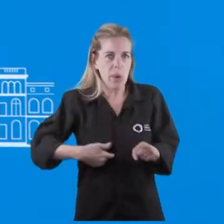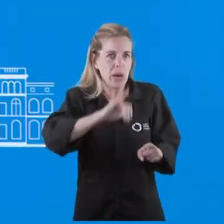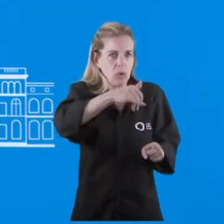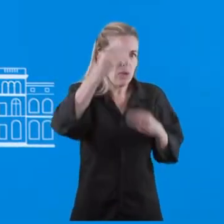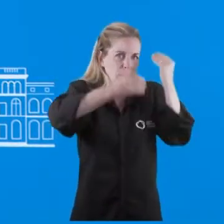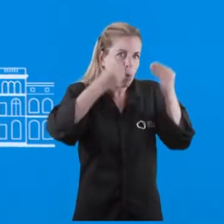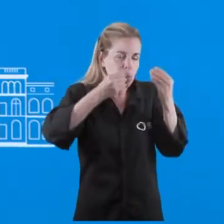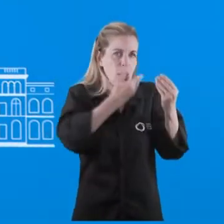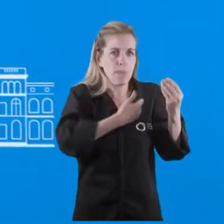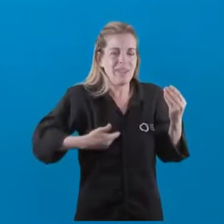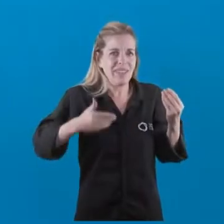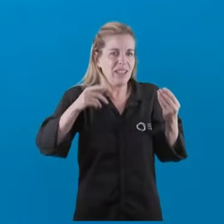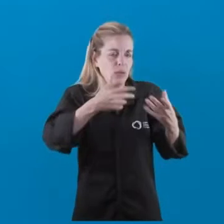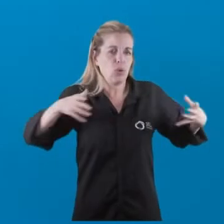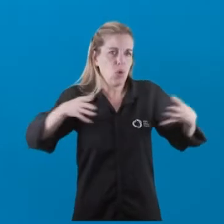Presidente. Muchas gracias.